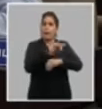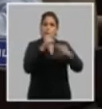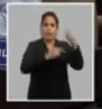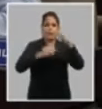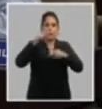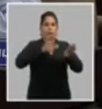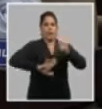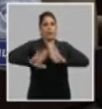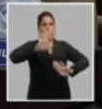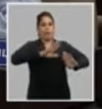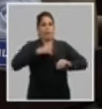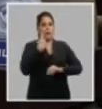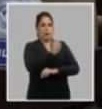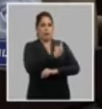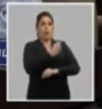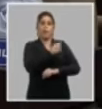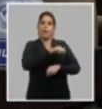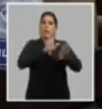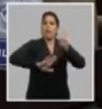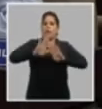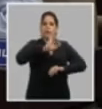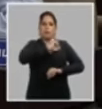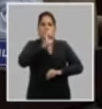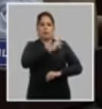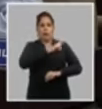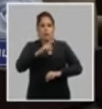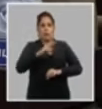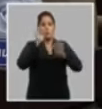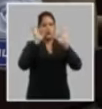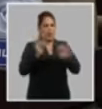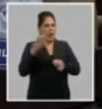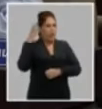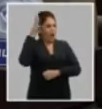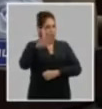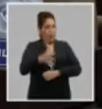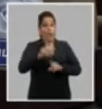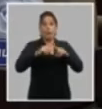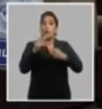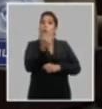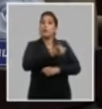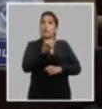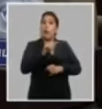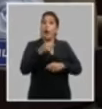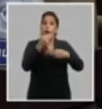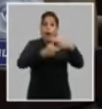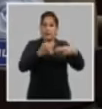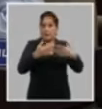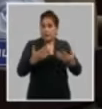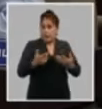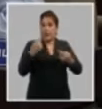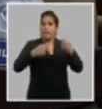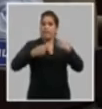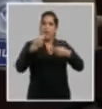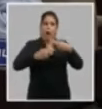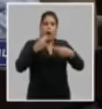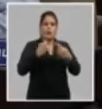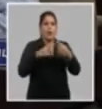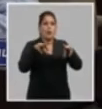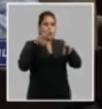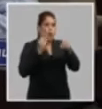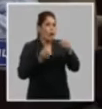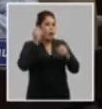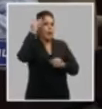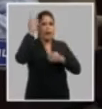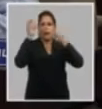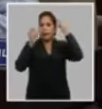principal defensa de nosotros nosotros tenemos que defender la conquista de la revolución por siempre pero también tenemos que hacer y tenemos que hacer cosas nuevas